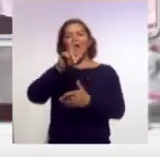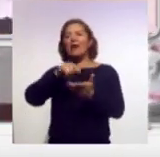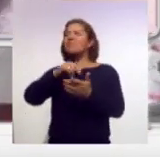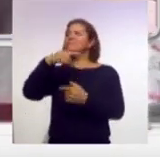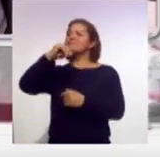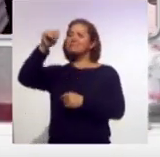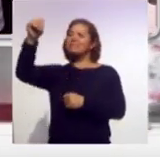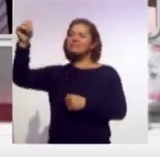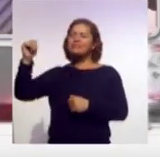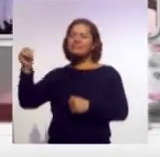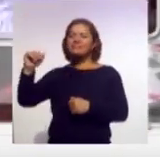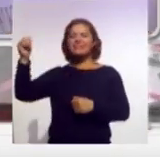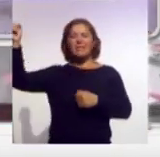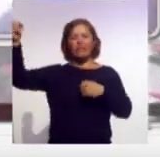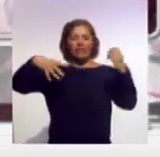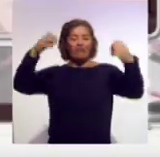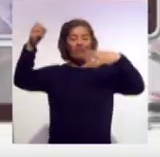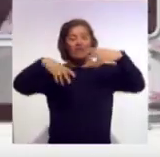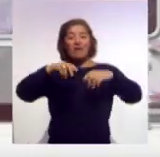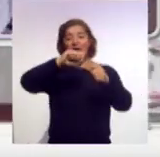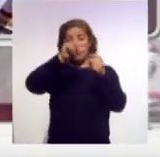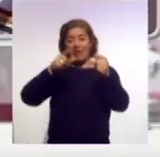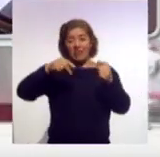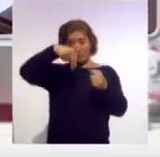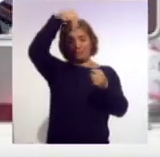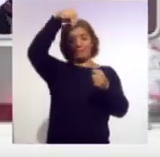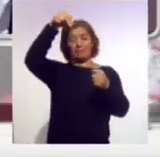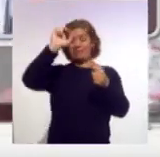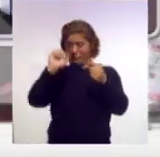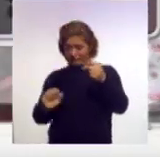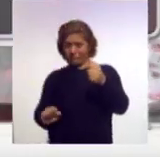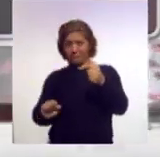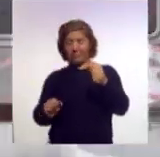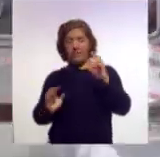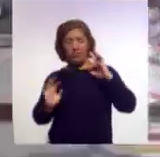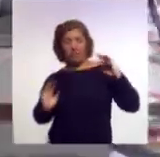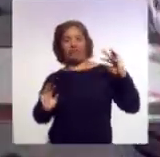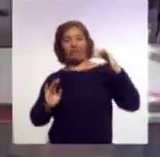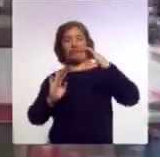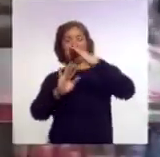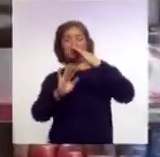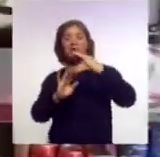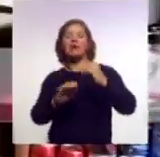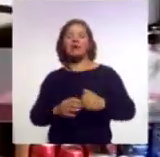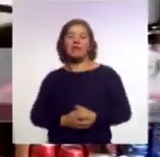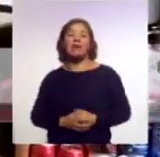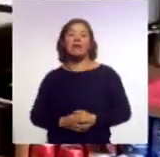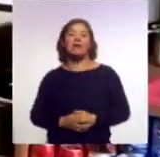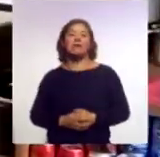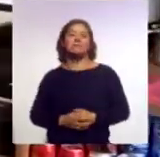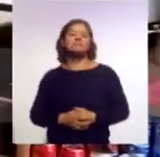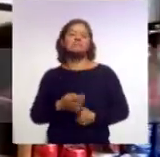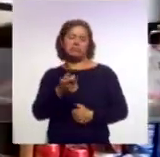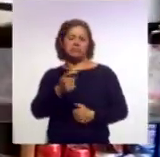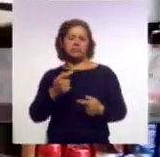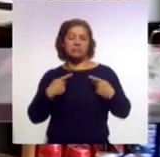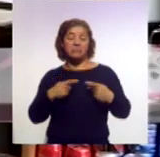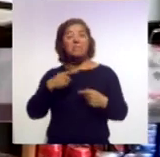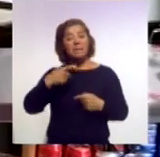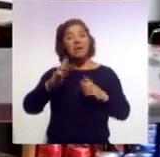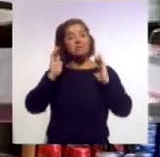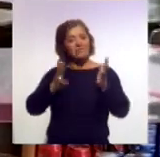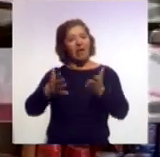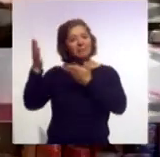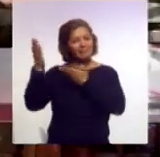República del norte del país, del sureste del país en menor cantidad que los del centro pero ya están llegando a Tlaxcala